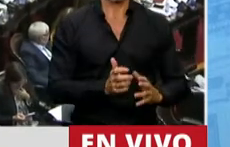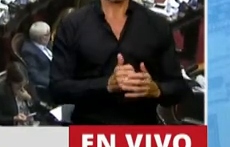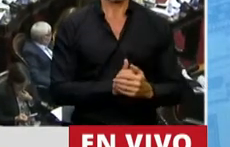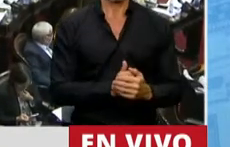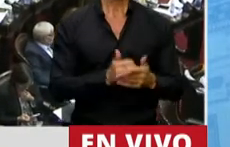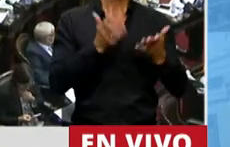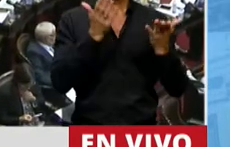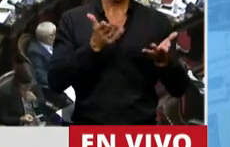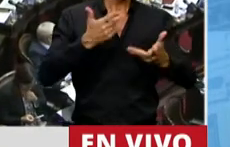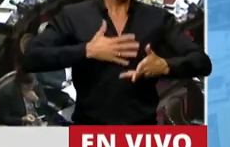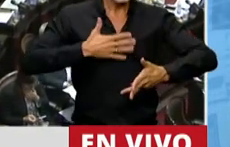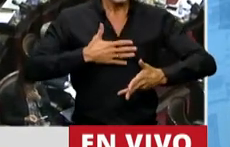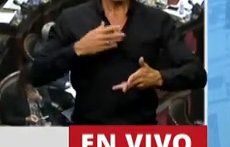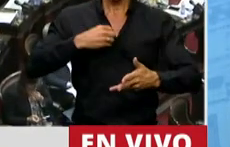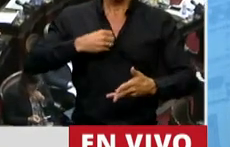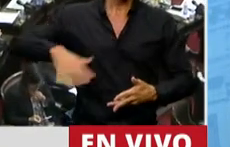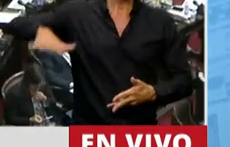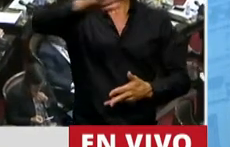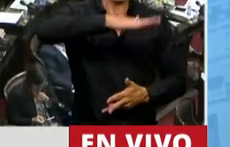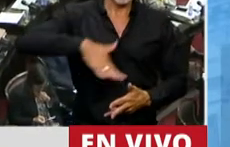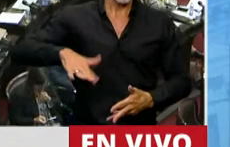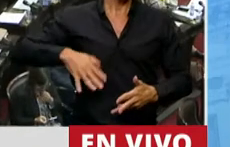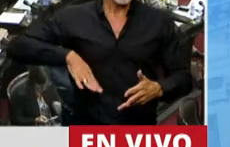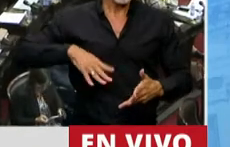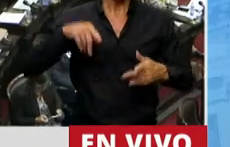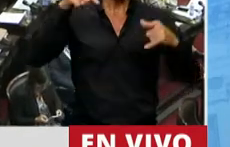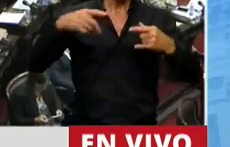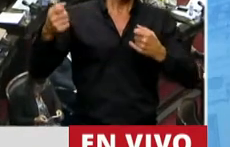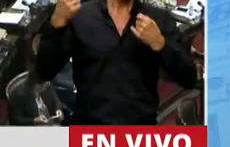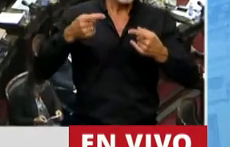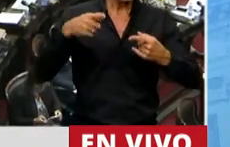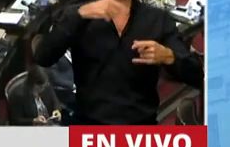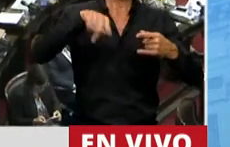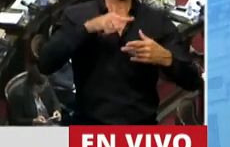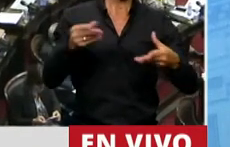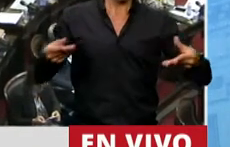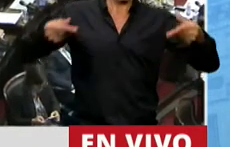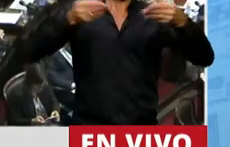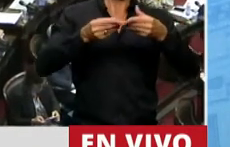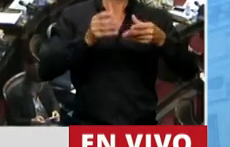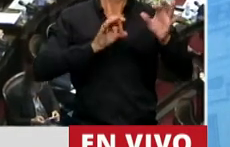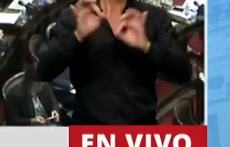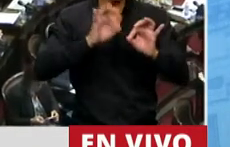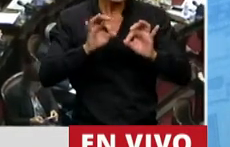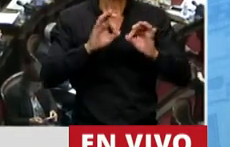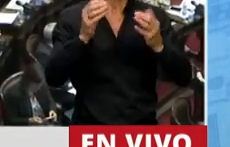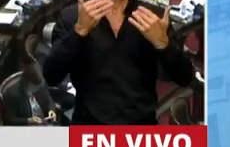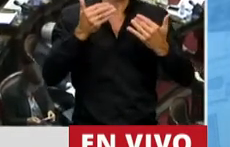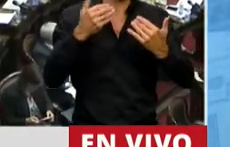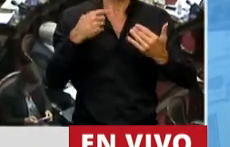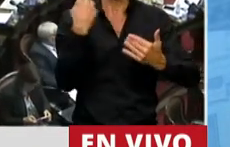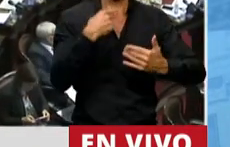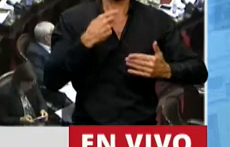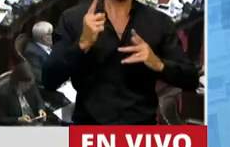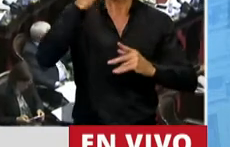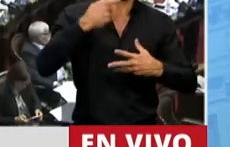Por eso celebro la voluntad política, que hoy permite que lleguemos, si Dios quiere, y si todos nosotros